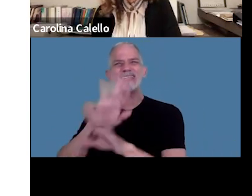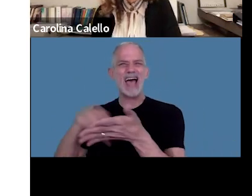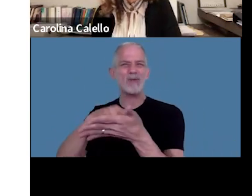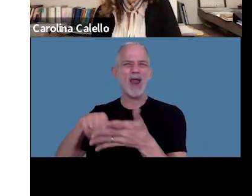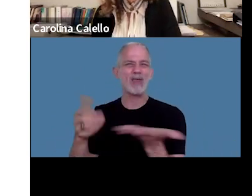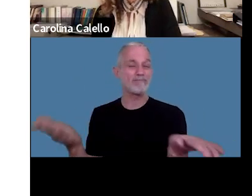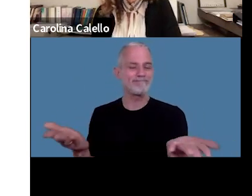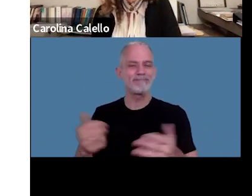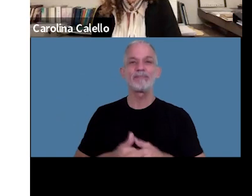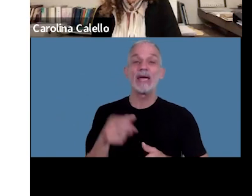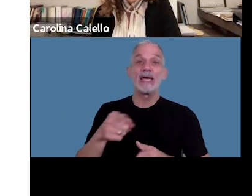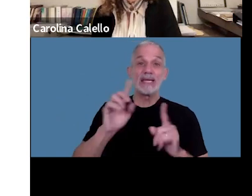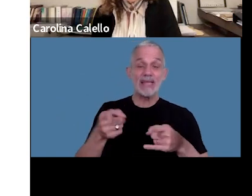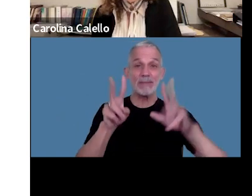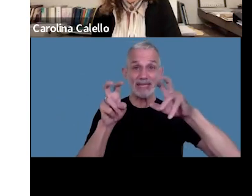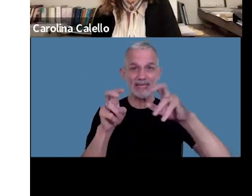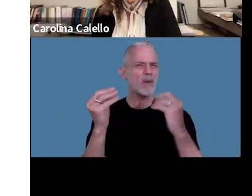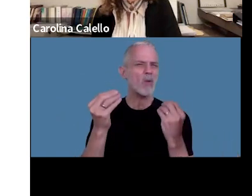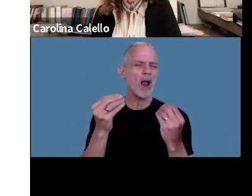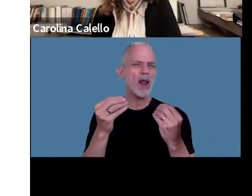cuestión que también aparece